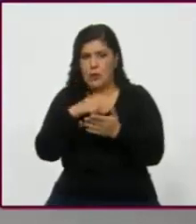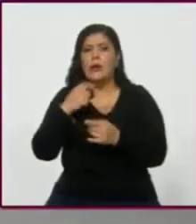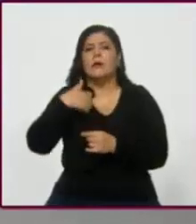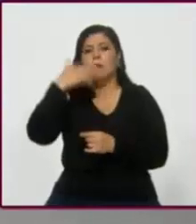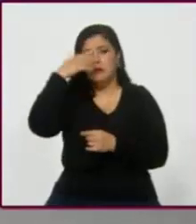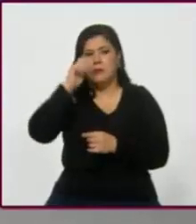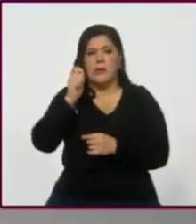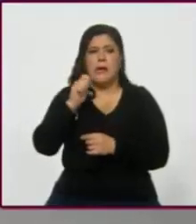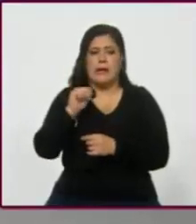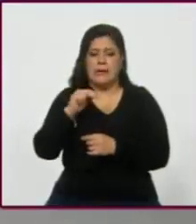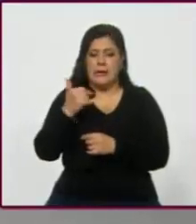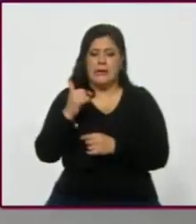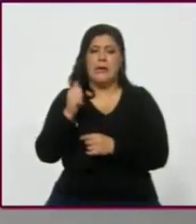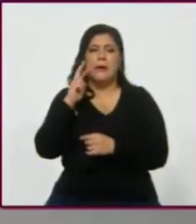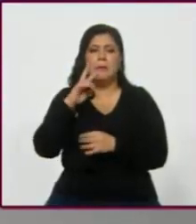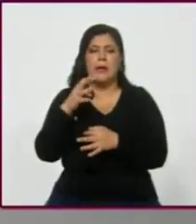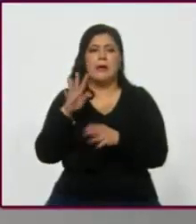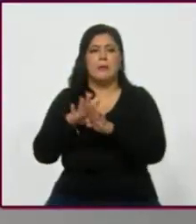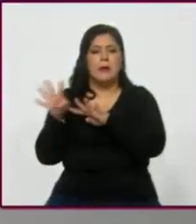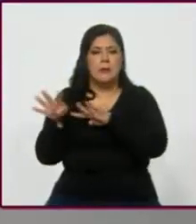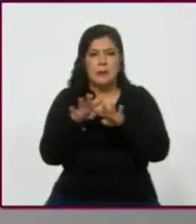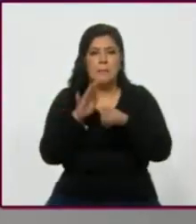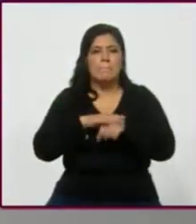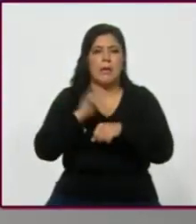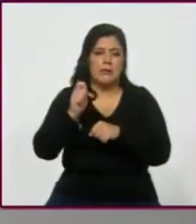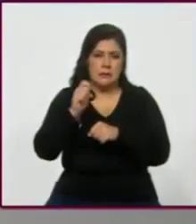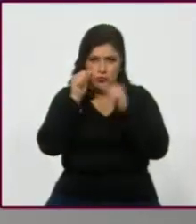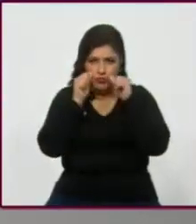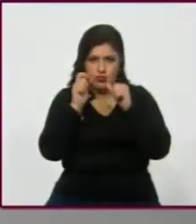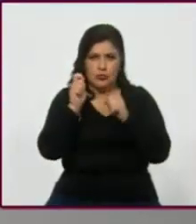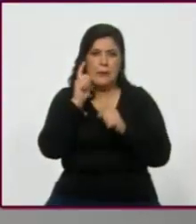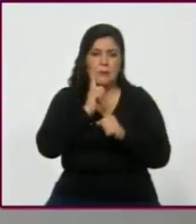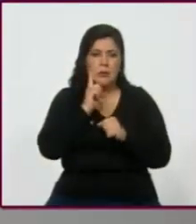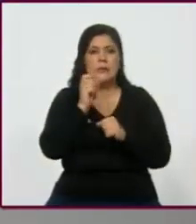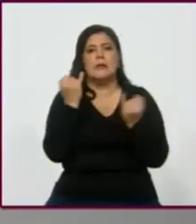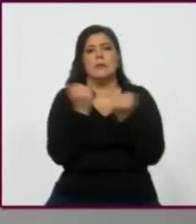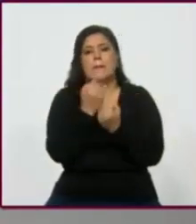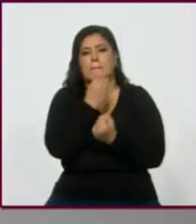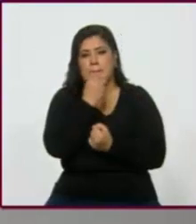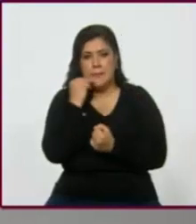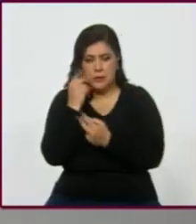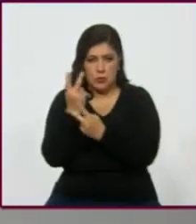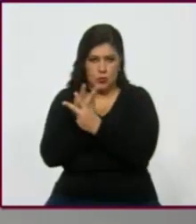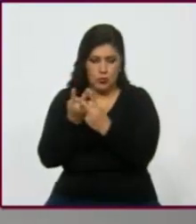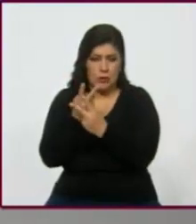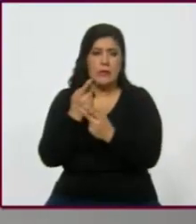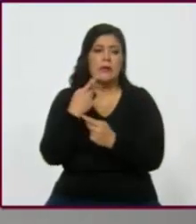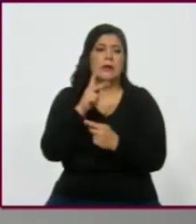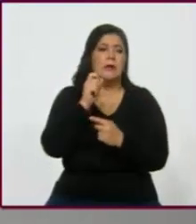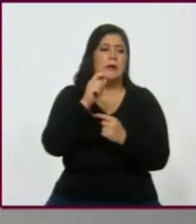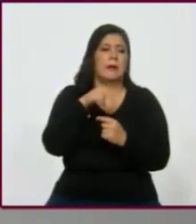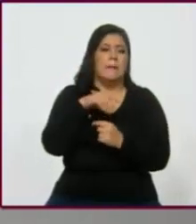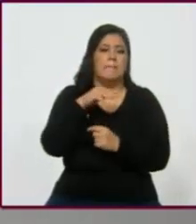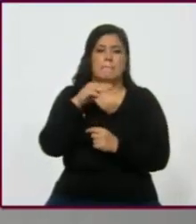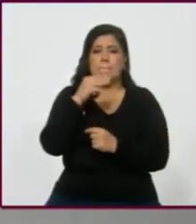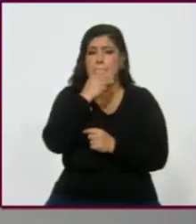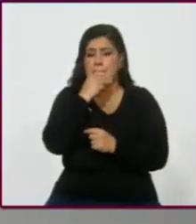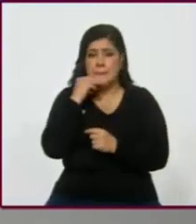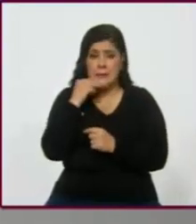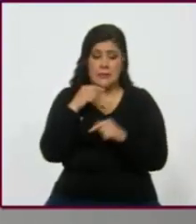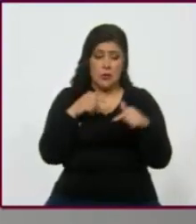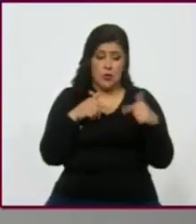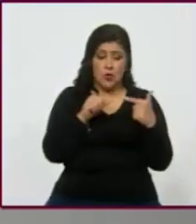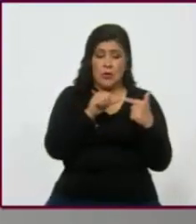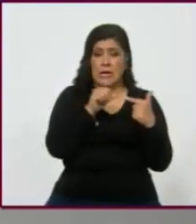tenía más a las mujeres, igual que Mead, y de hecho, ahí te diría que el mayor sesgo lo presenta Mead. Sí. Va de 12